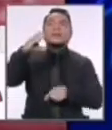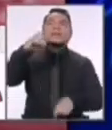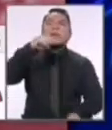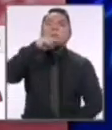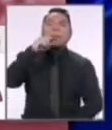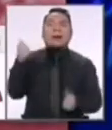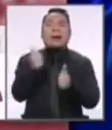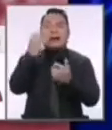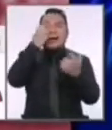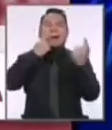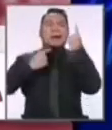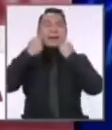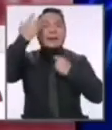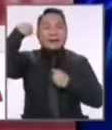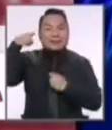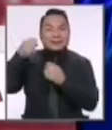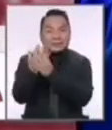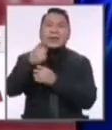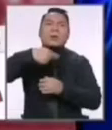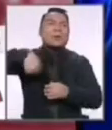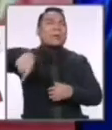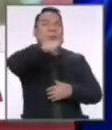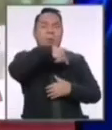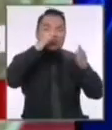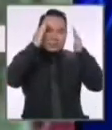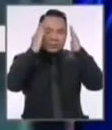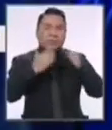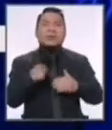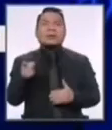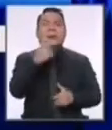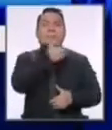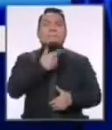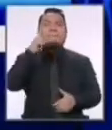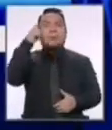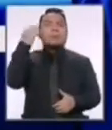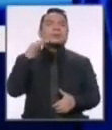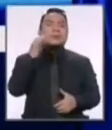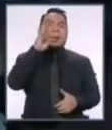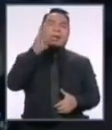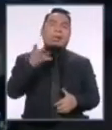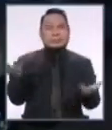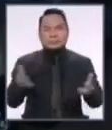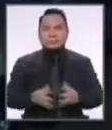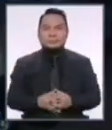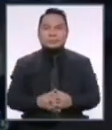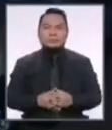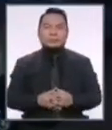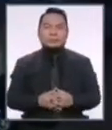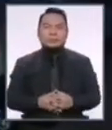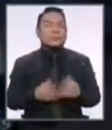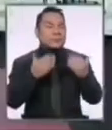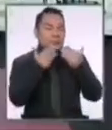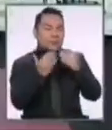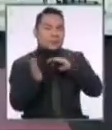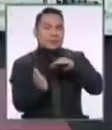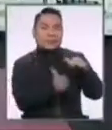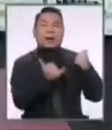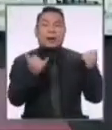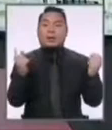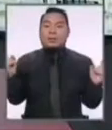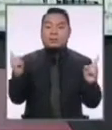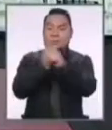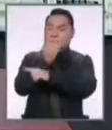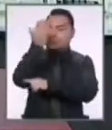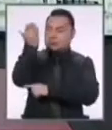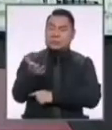millones de peruanos que han sido ignorados por los mismos políticos de siempre. Gracias, candidato. Muy bien, vamos de inmediato. Ahora el